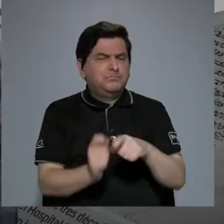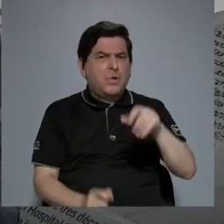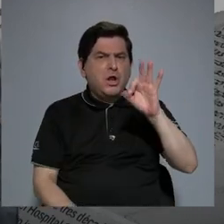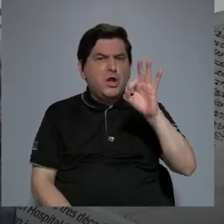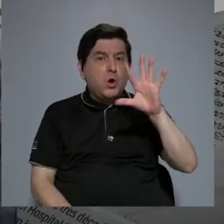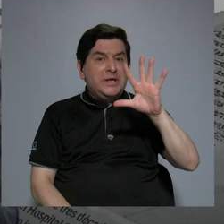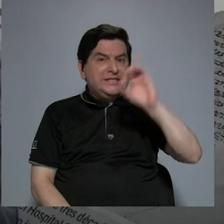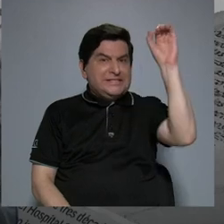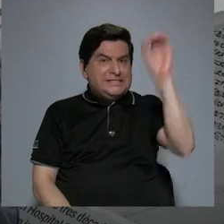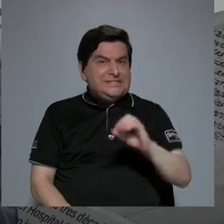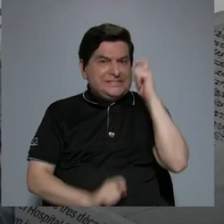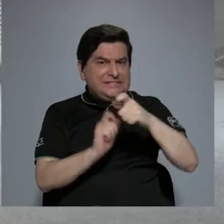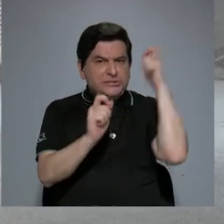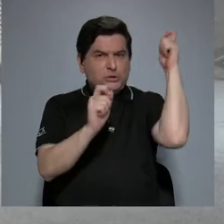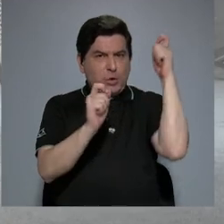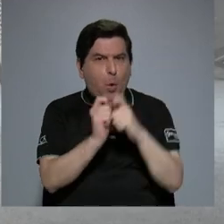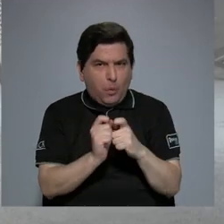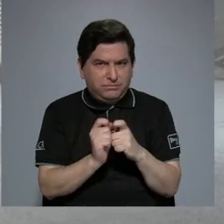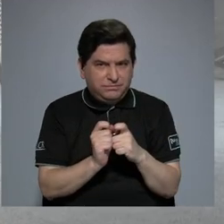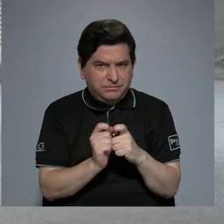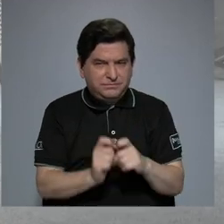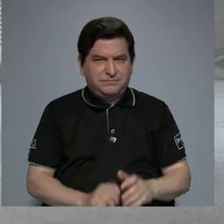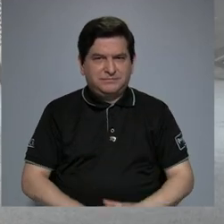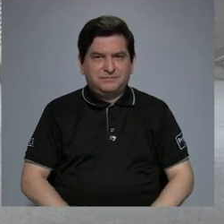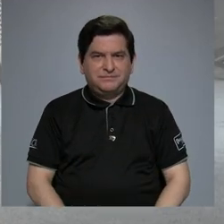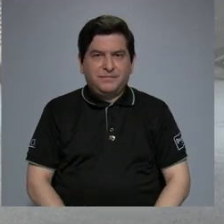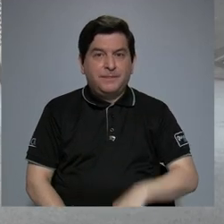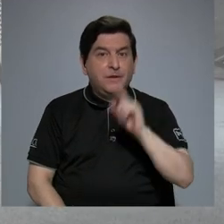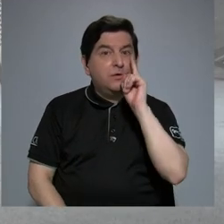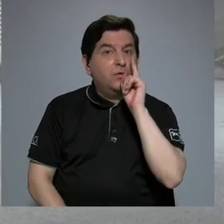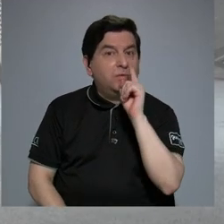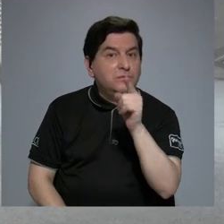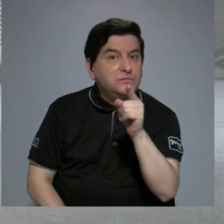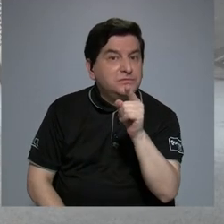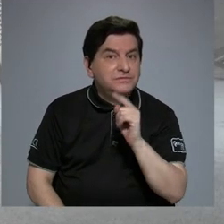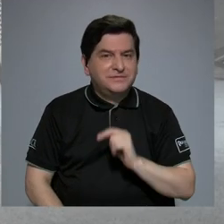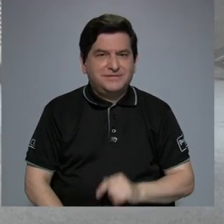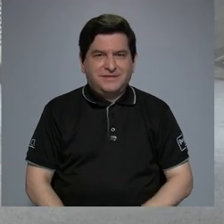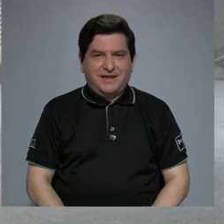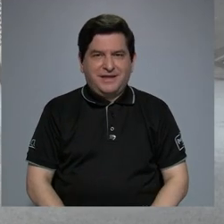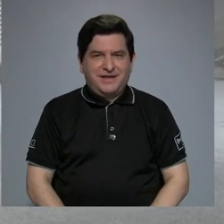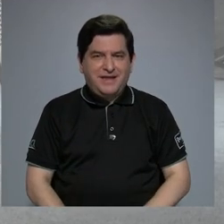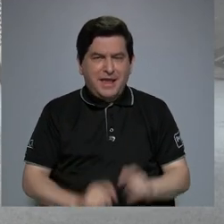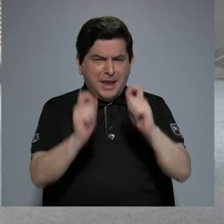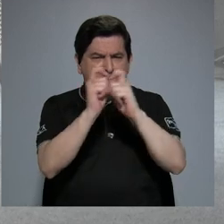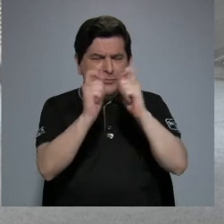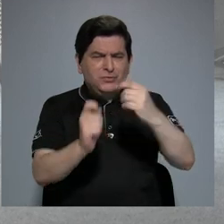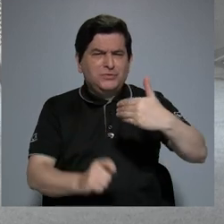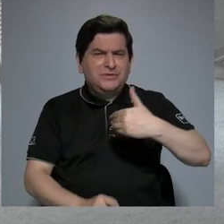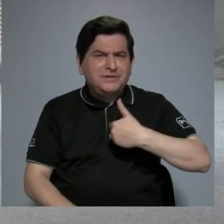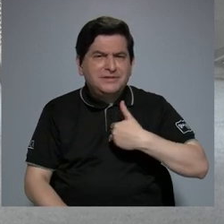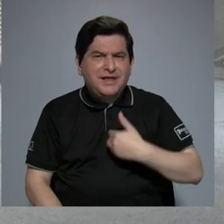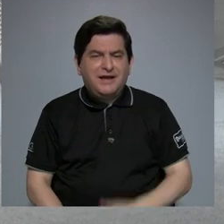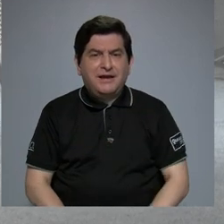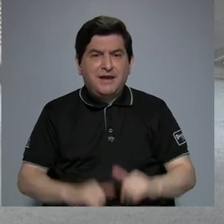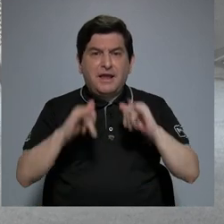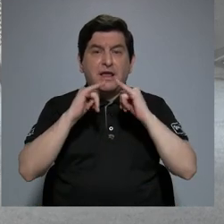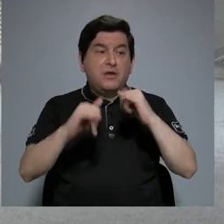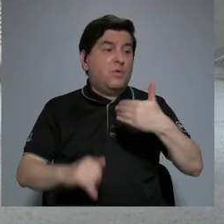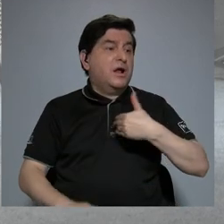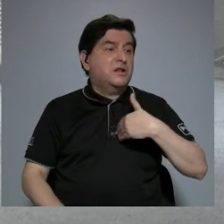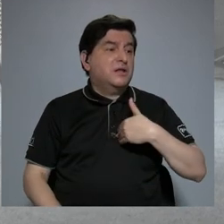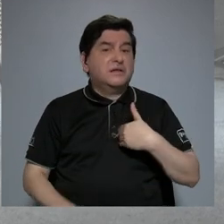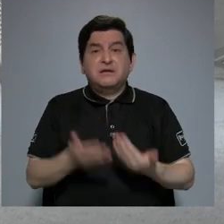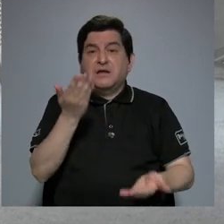95% de precisión, que usted, ese puntaje que obtuvo es igual al que hubiera